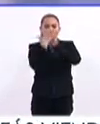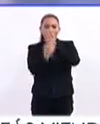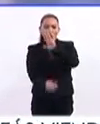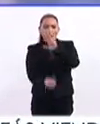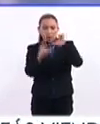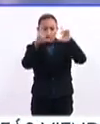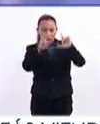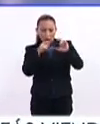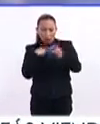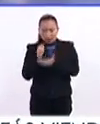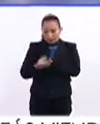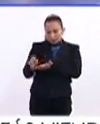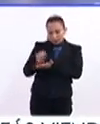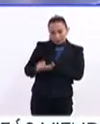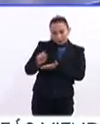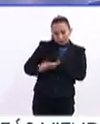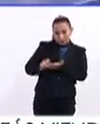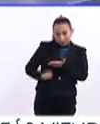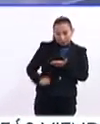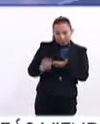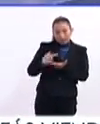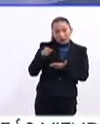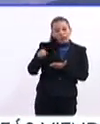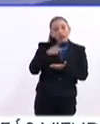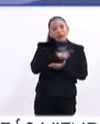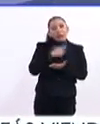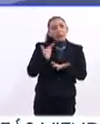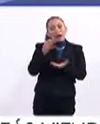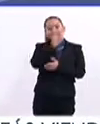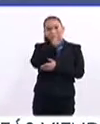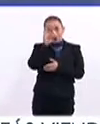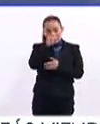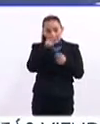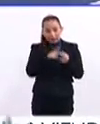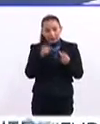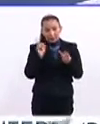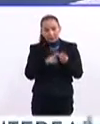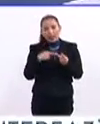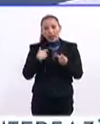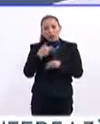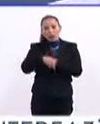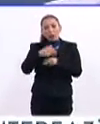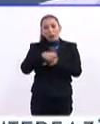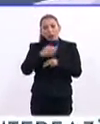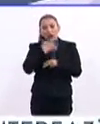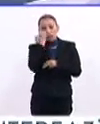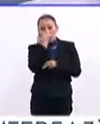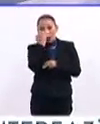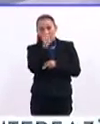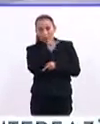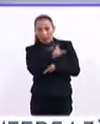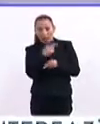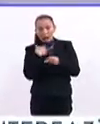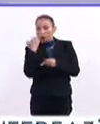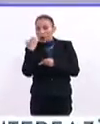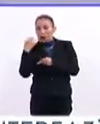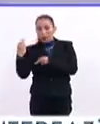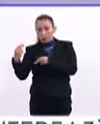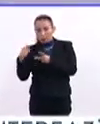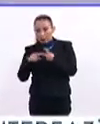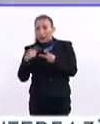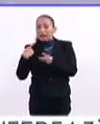captura de pantalla y lo escribes en una hoja, en donde tiene que venir la fecha, el número de matrícula de la escuela, el nombre de la escuela,